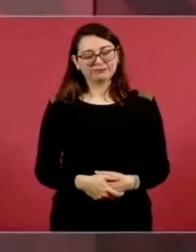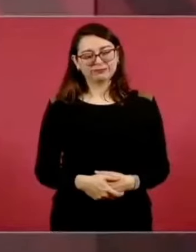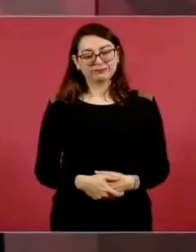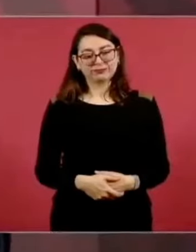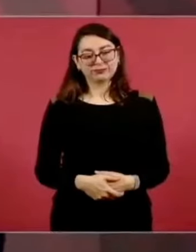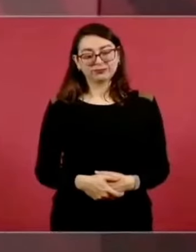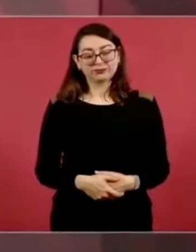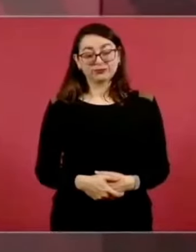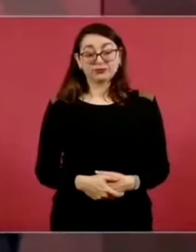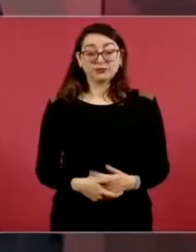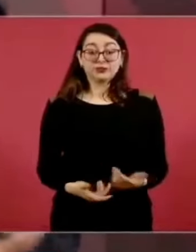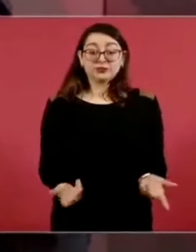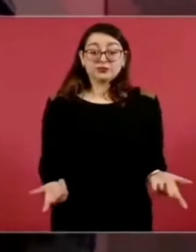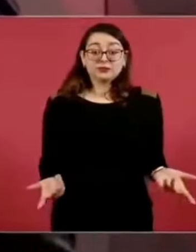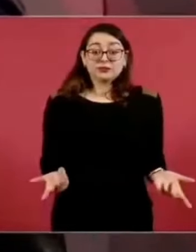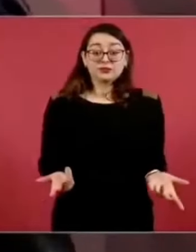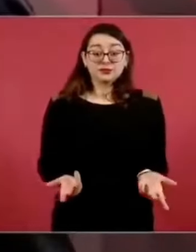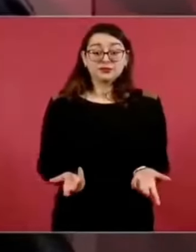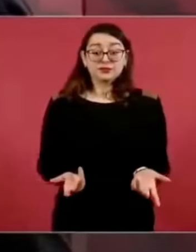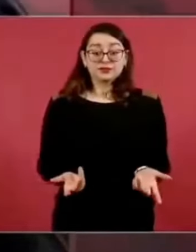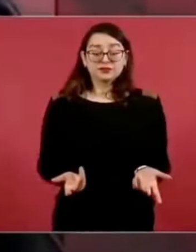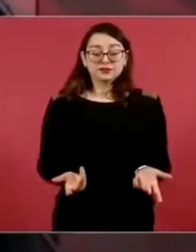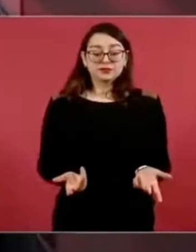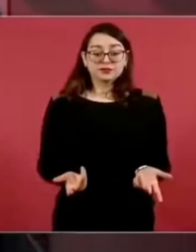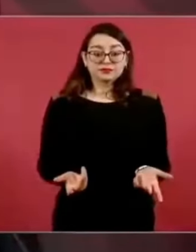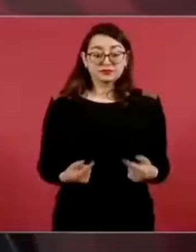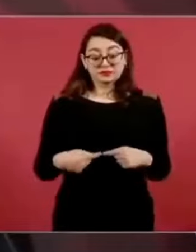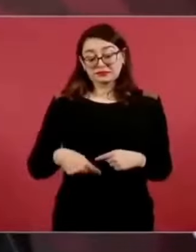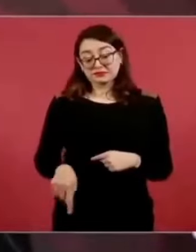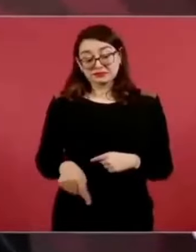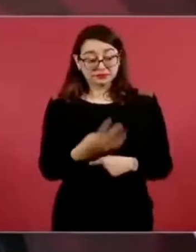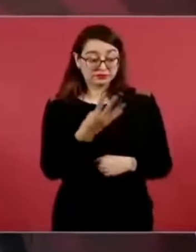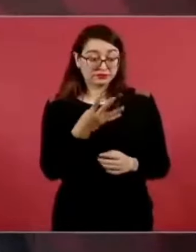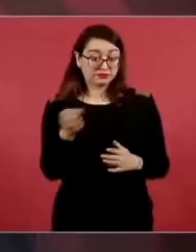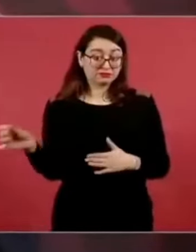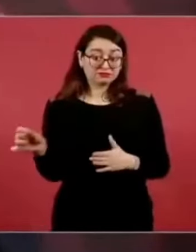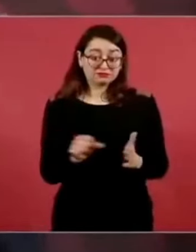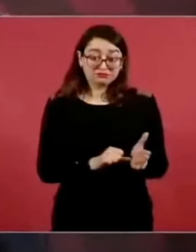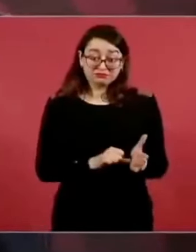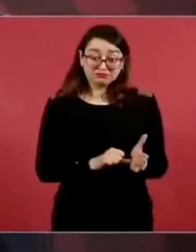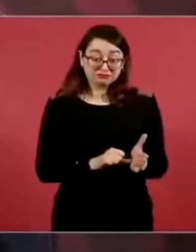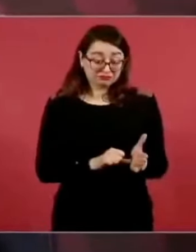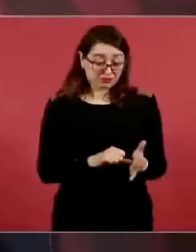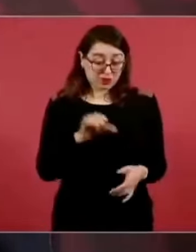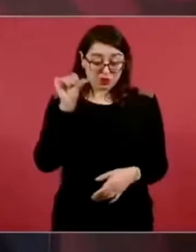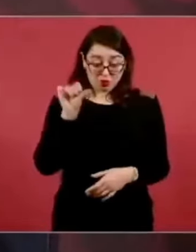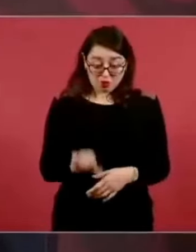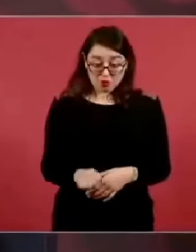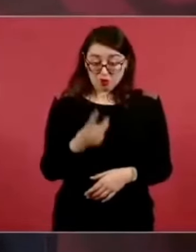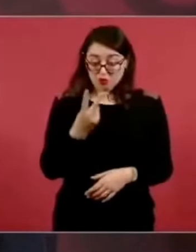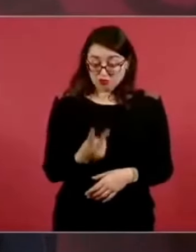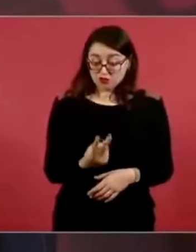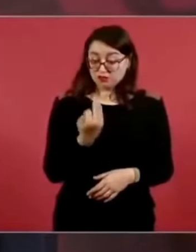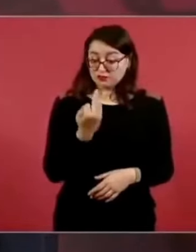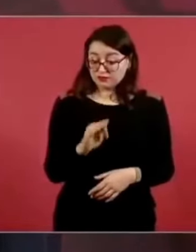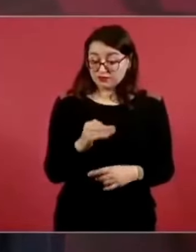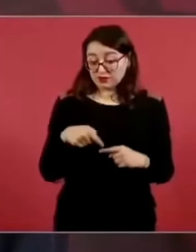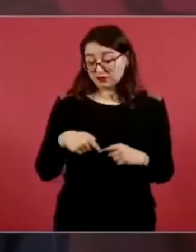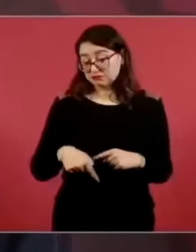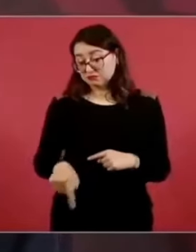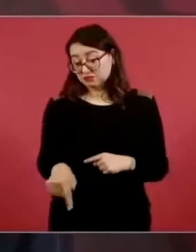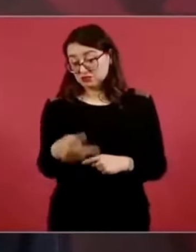y ya son cuatro meses exactamente hoy. Cuatro. Cuatro meses.